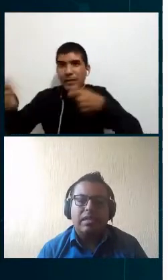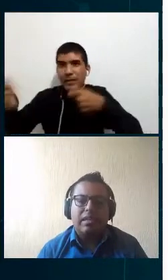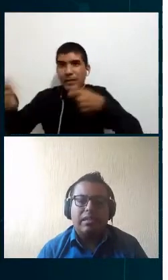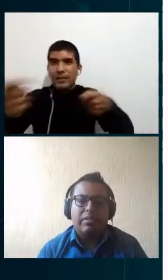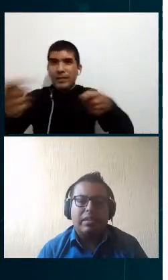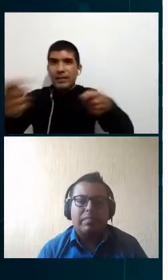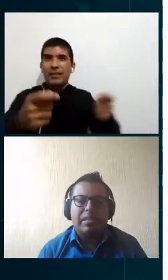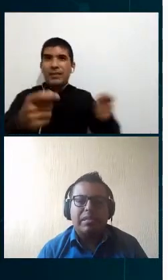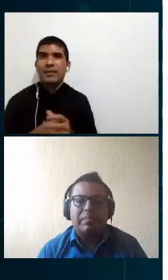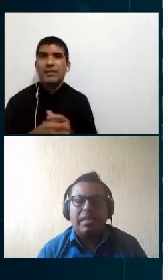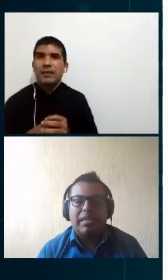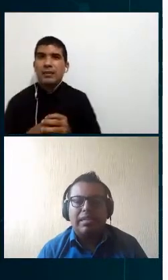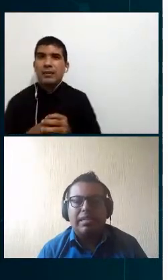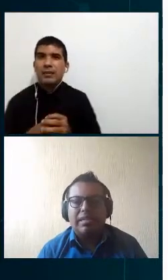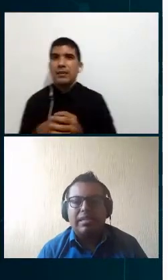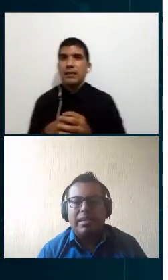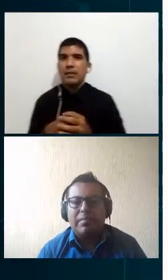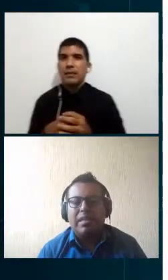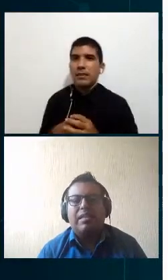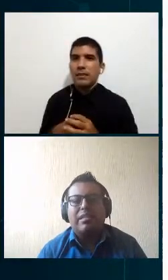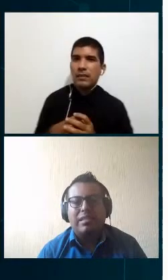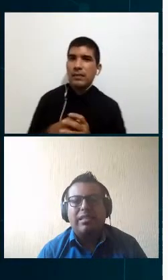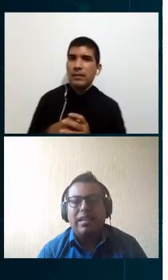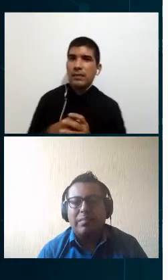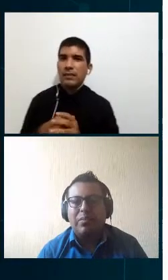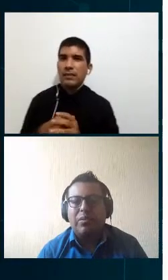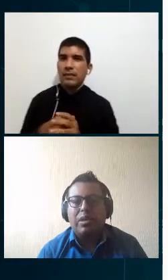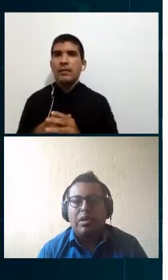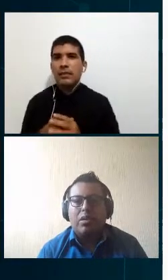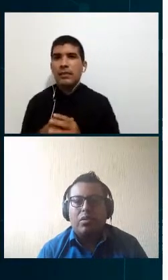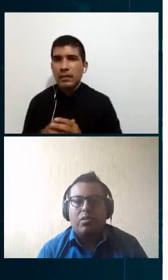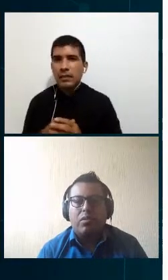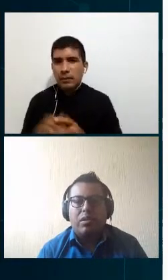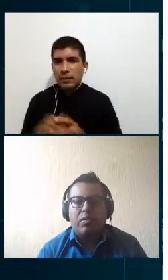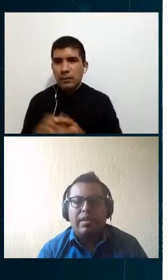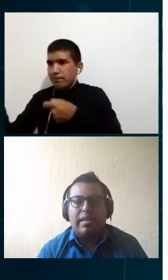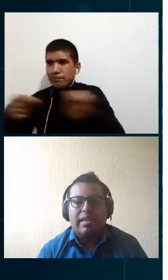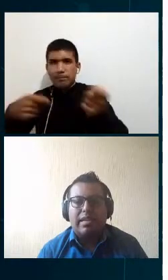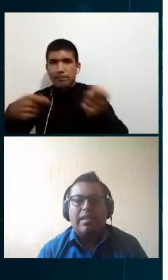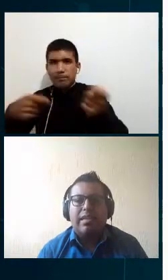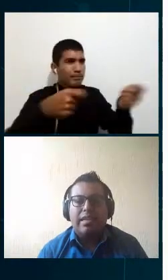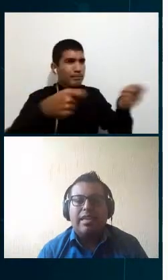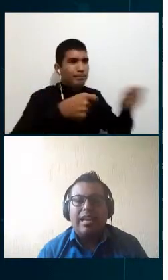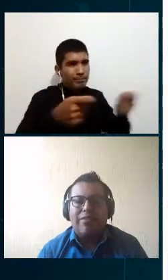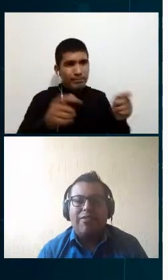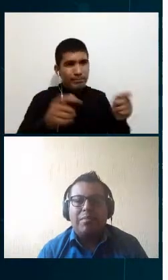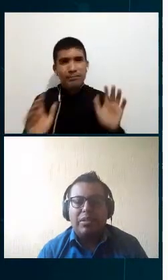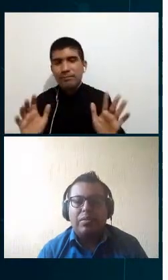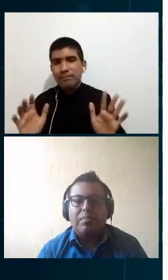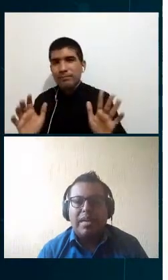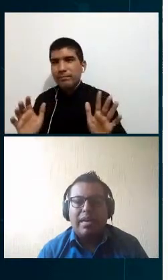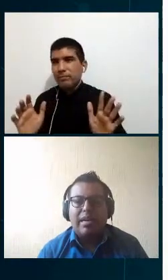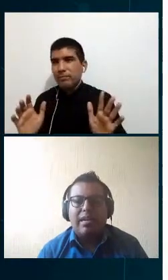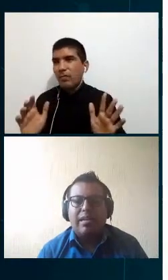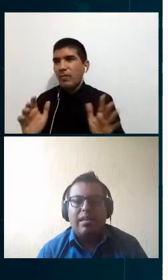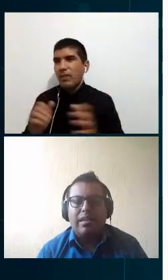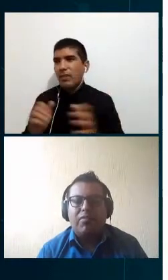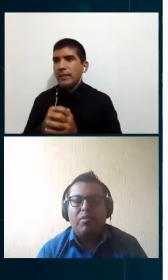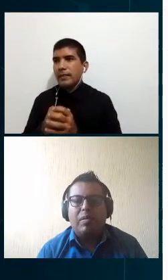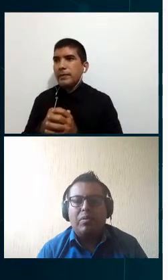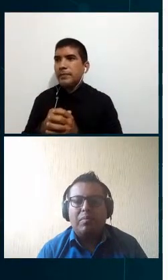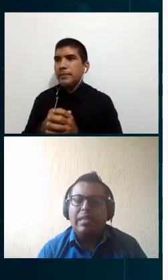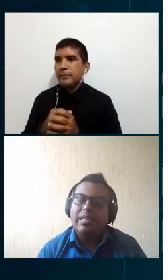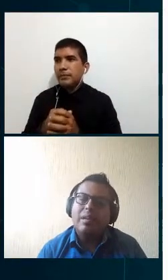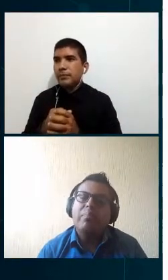todos estos eran actores principales del sistema que necesitábamos conectar y que la información viajara